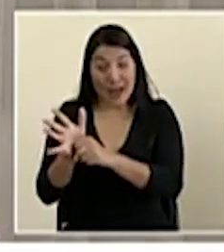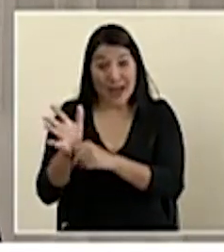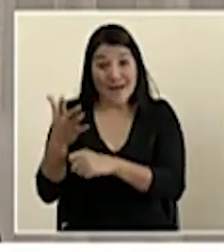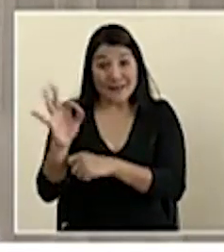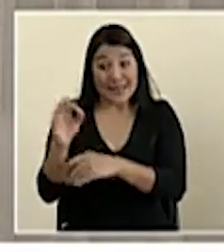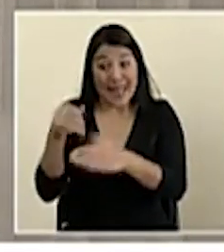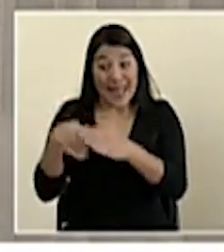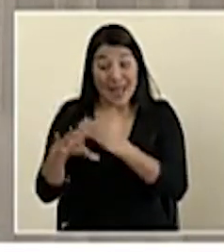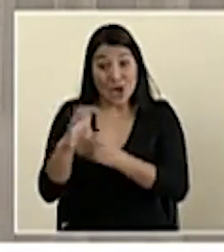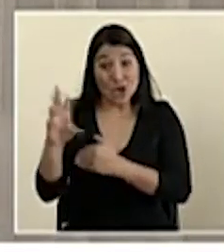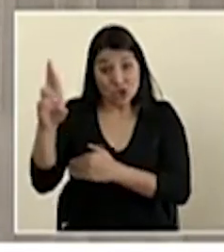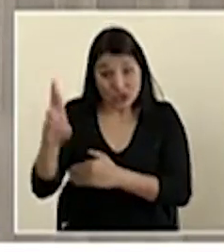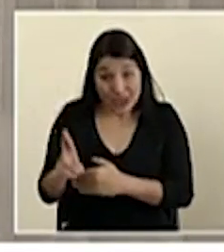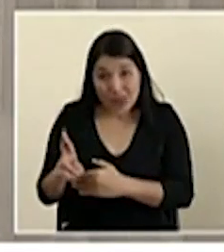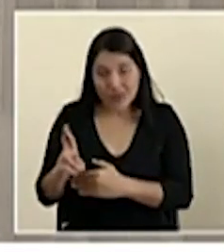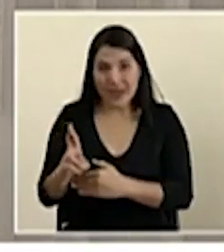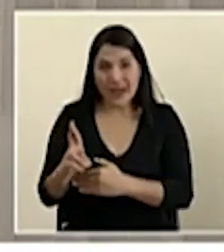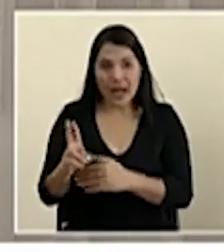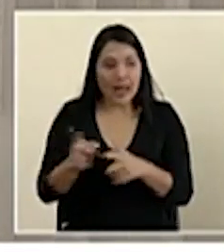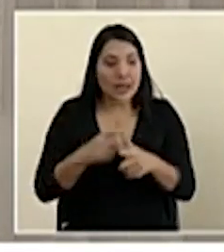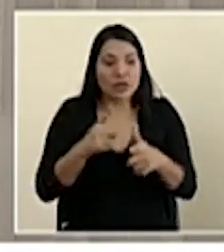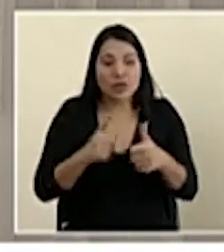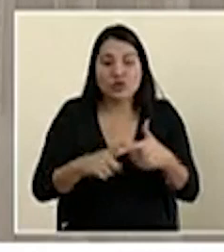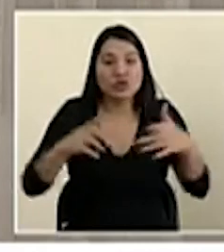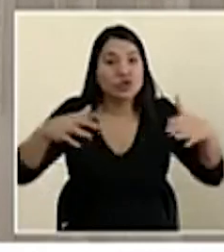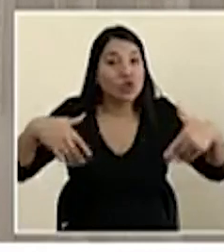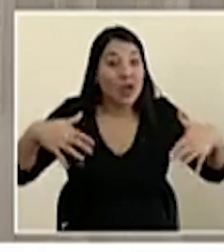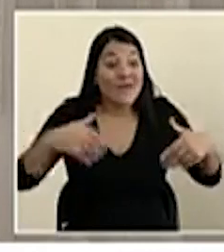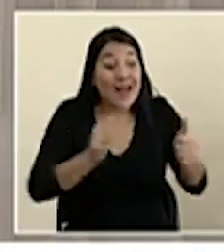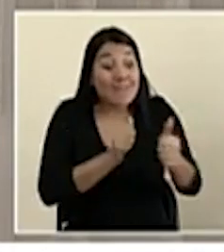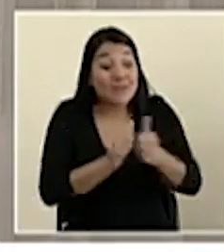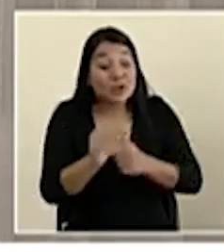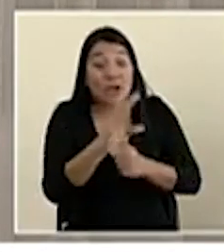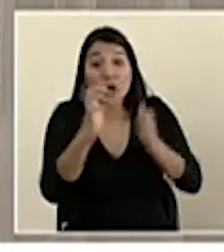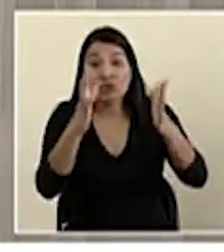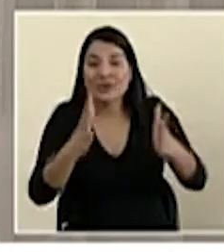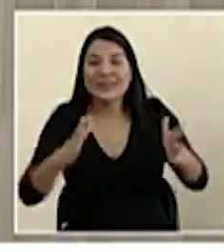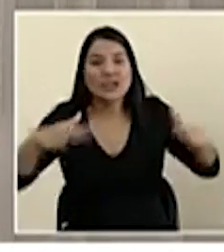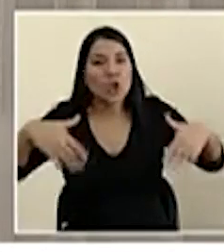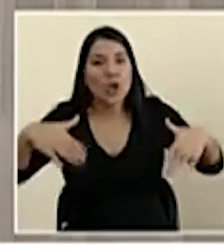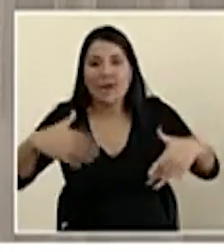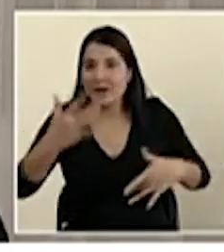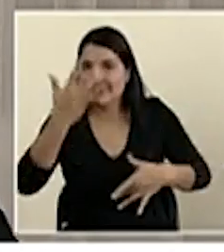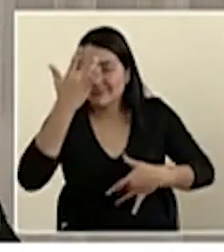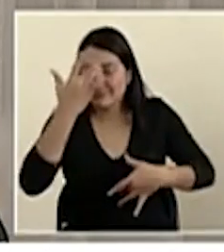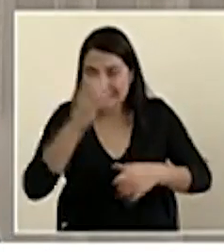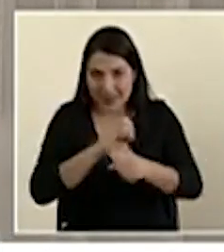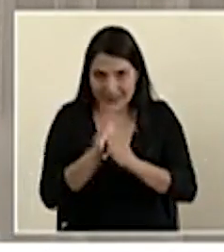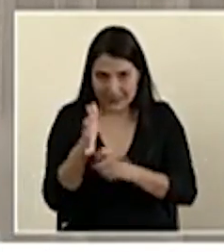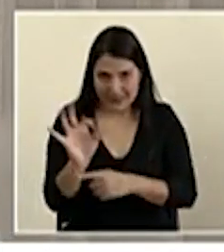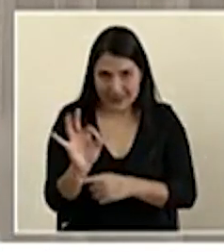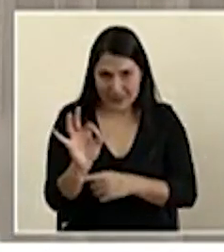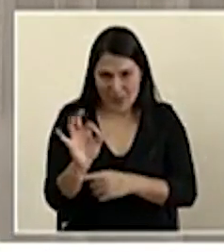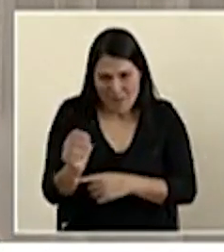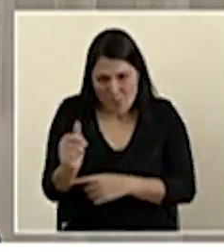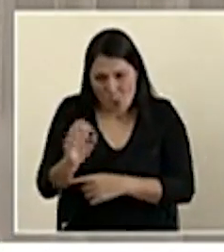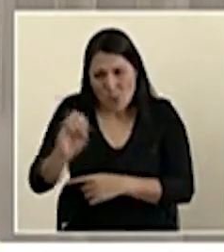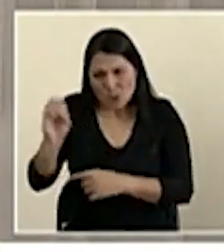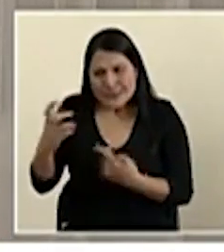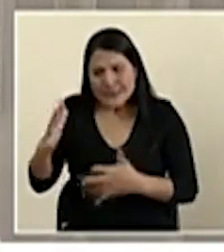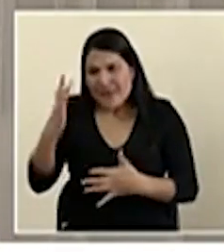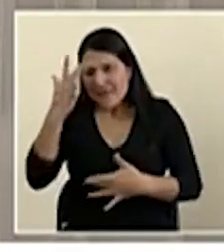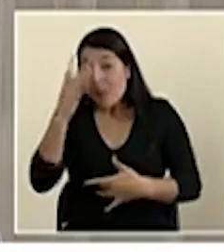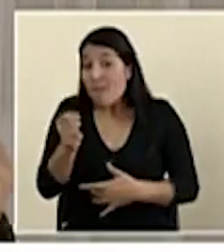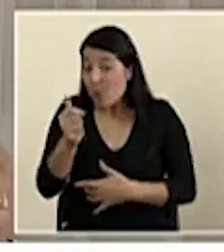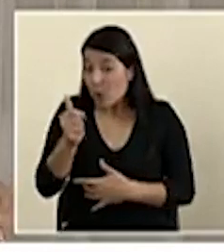población no se ha visto expuesta al virus, no se ha infectado al virus. ¿Qué significa eso? Que podemos tener un